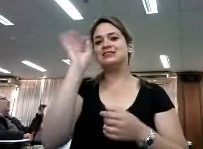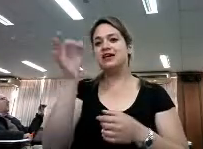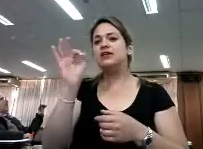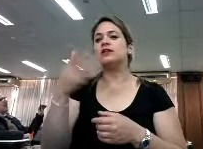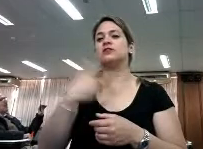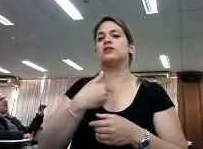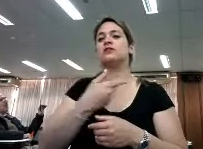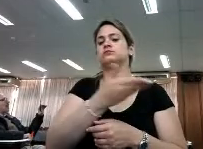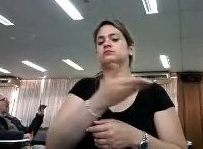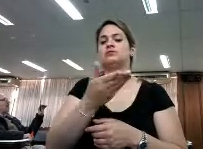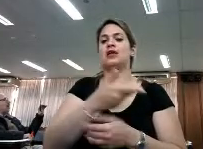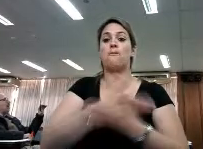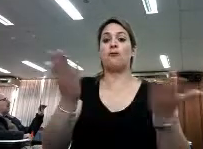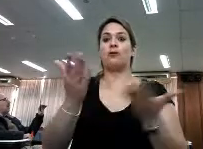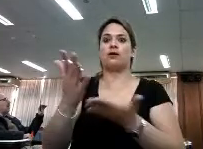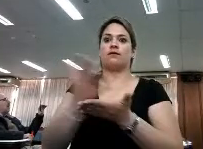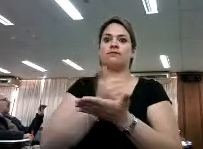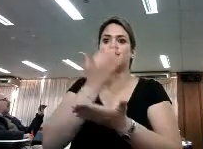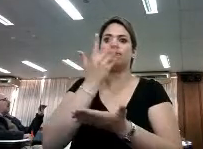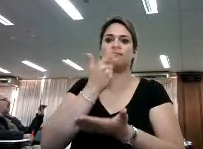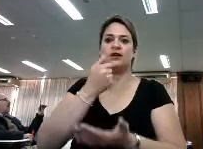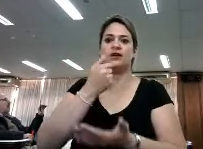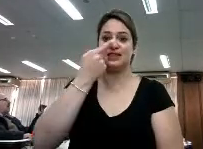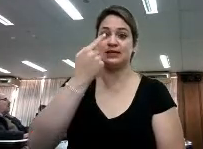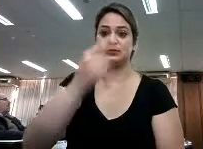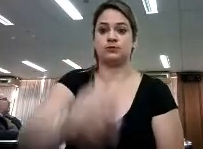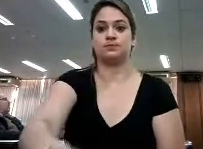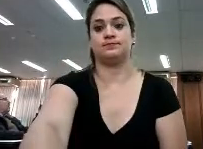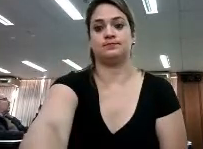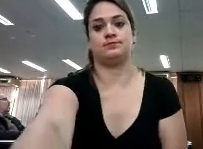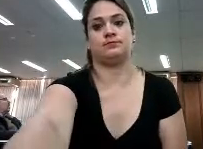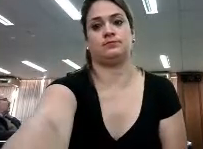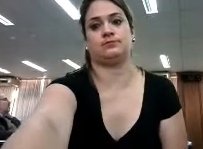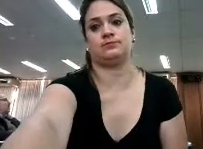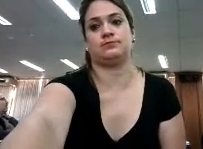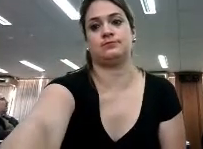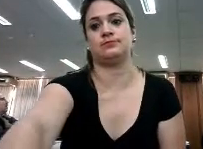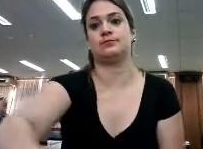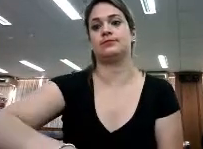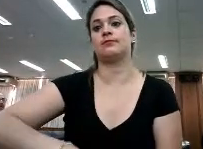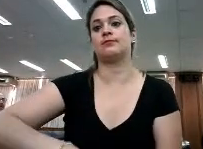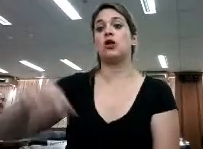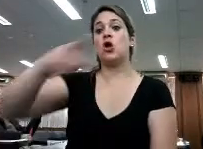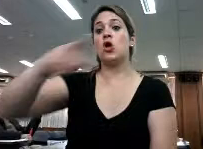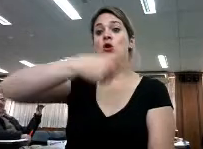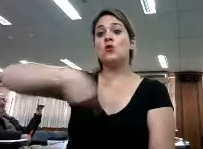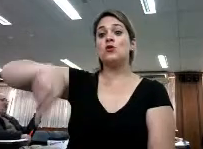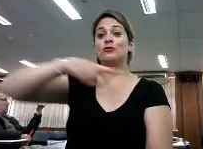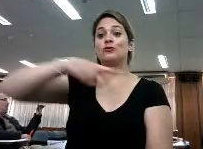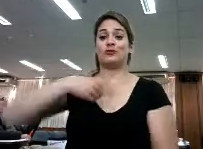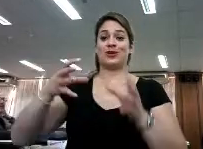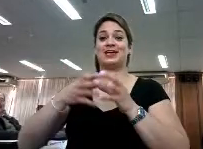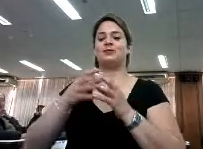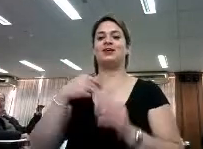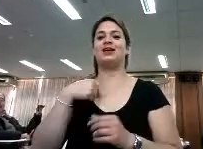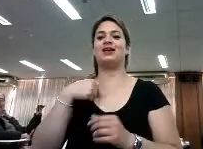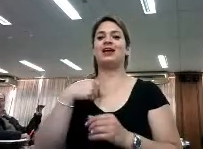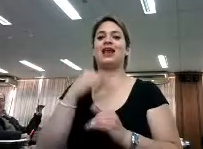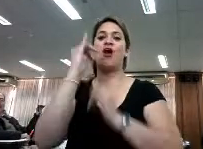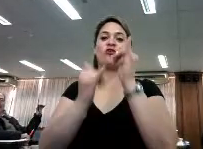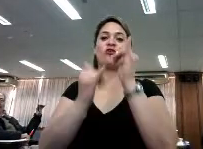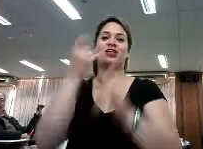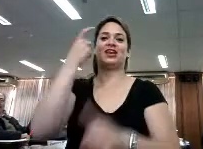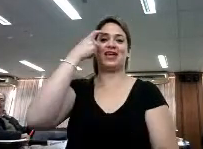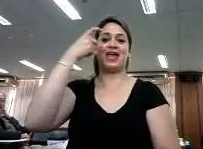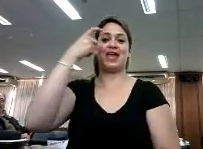del público. Lo nuestro era explicar y comentar cuál había sido nuestra experiencia